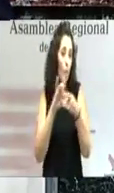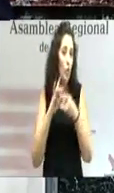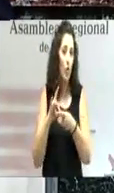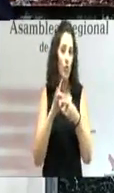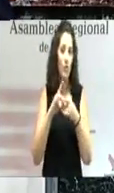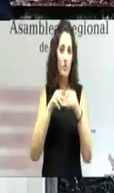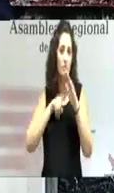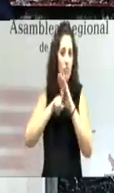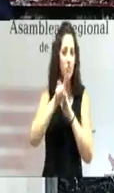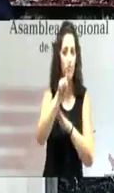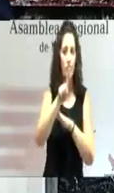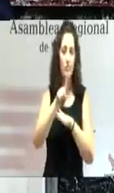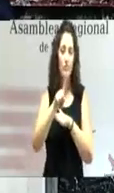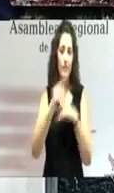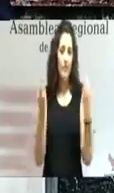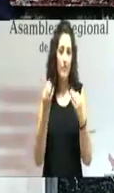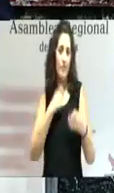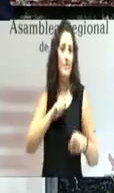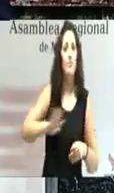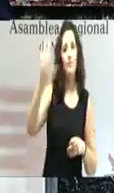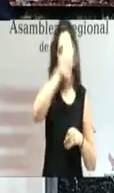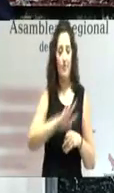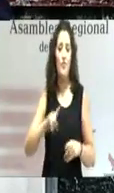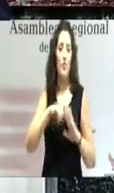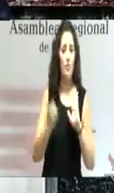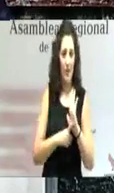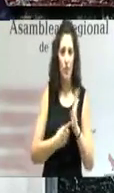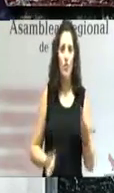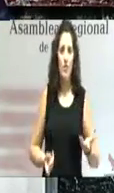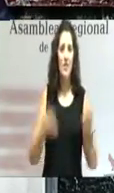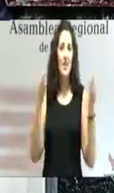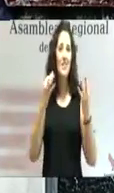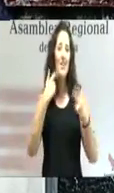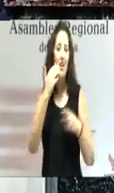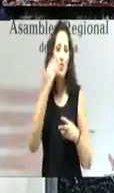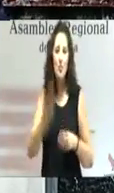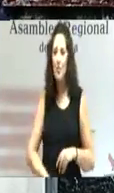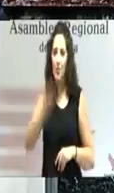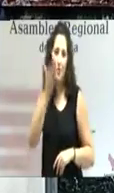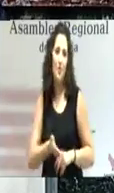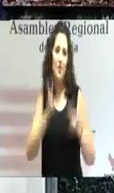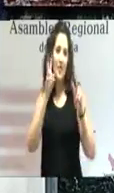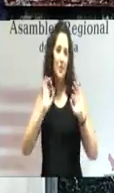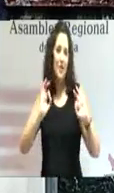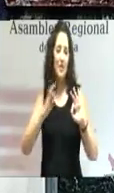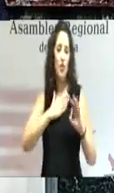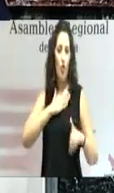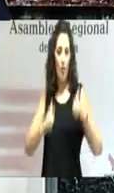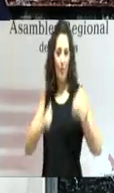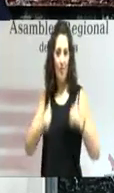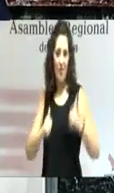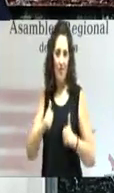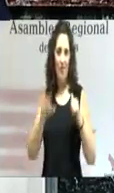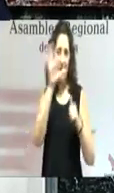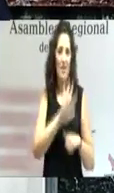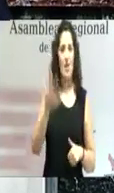de progreso, y eso, para toda España, un ingrediente fundamental de nuestra competitividad como nación.